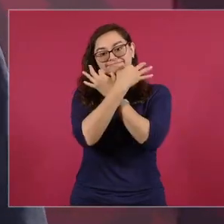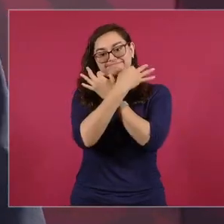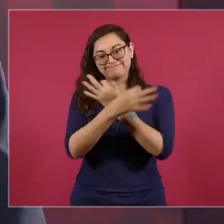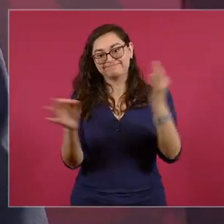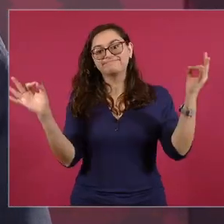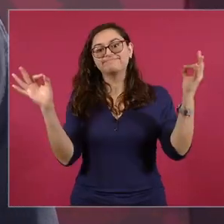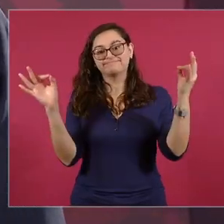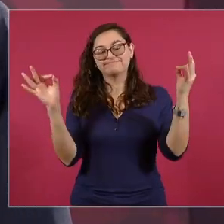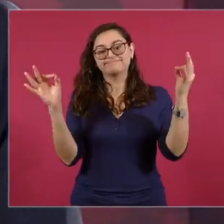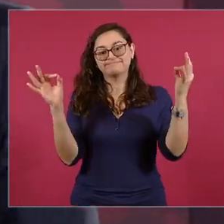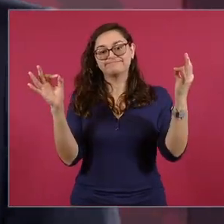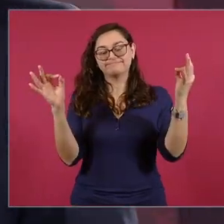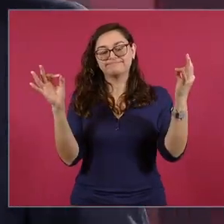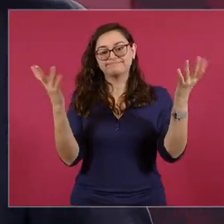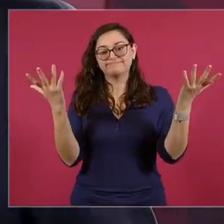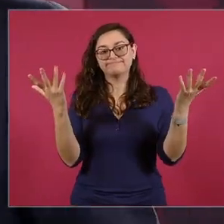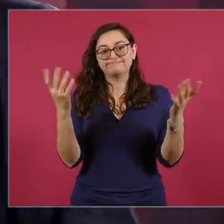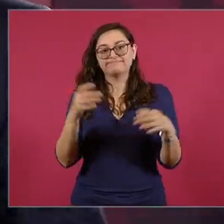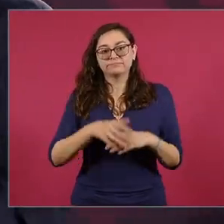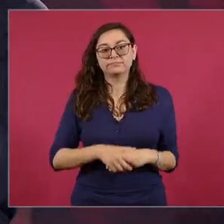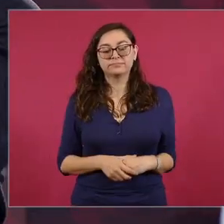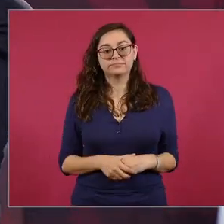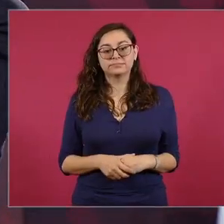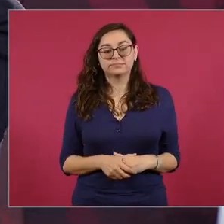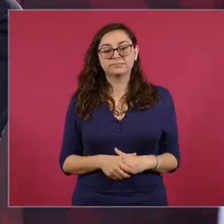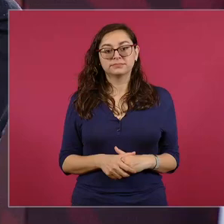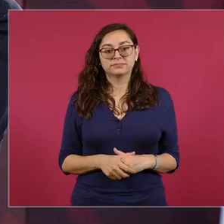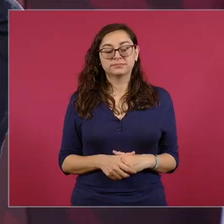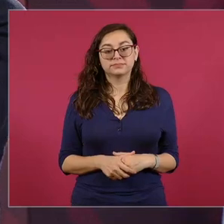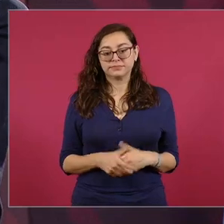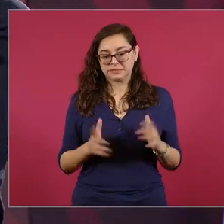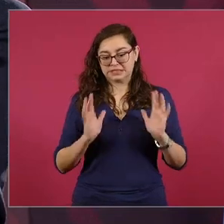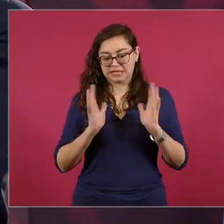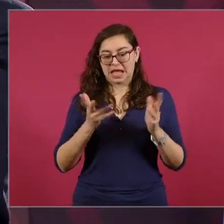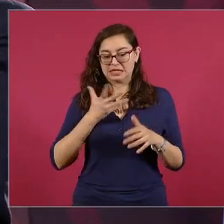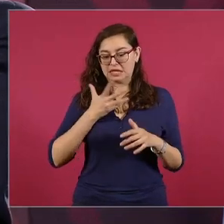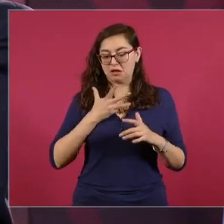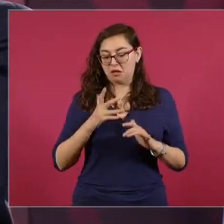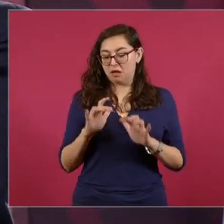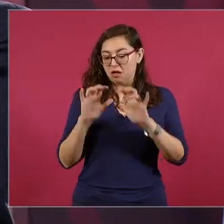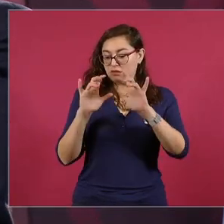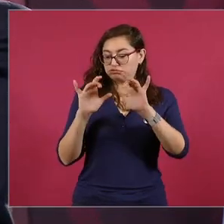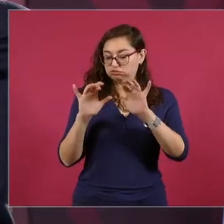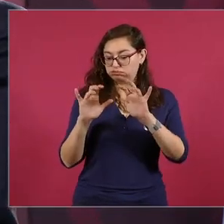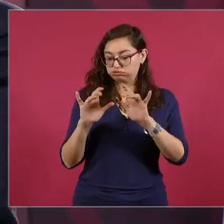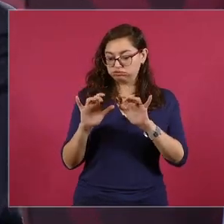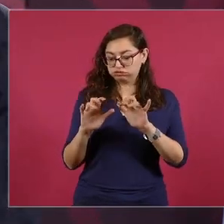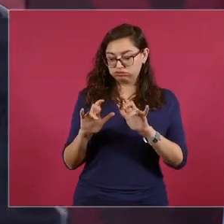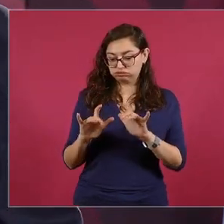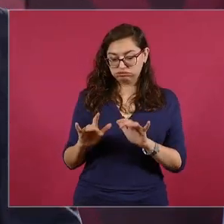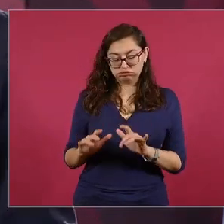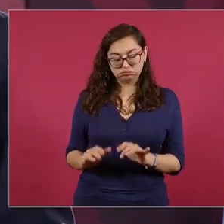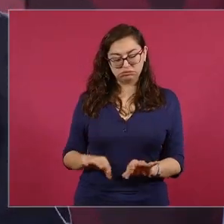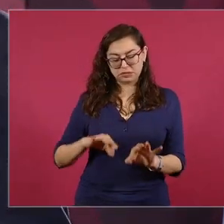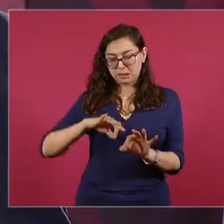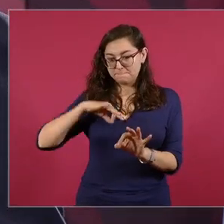Ya terminé el documento, el borrador, ya nada más estoy